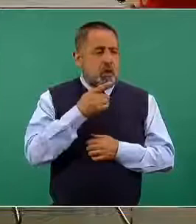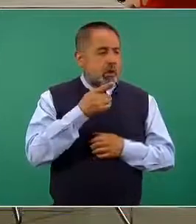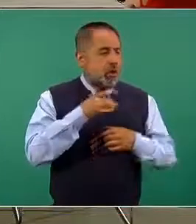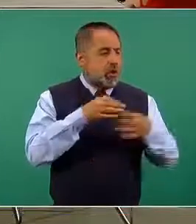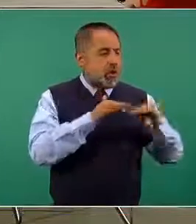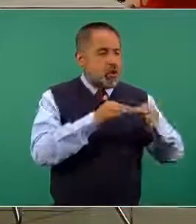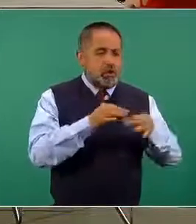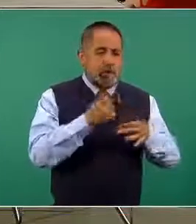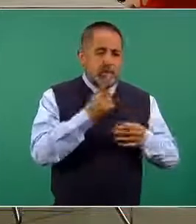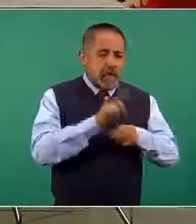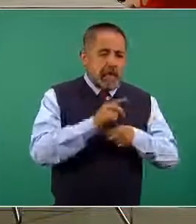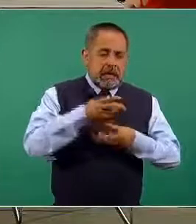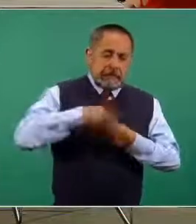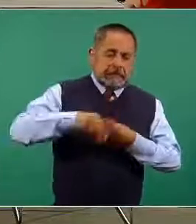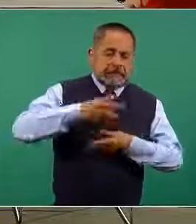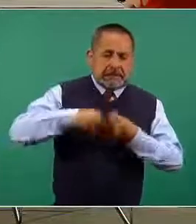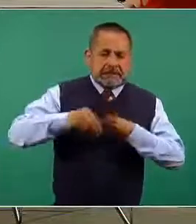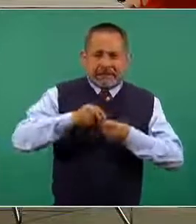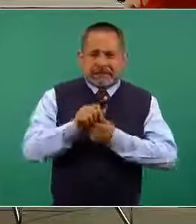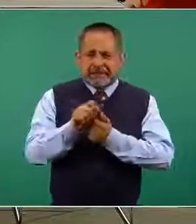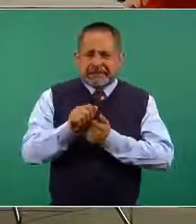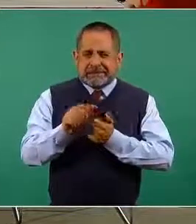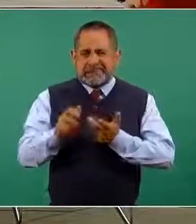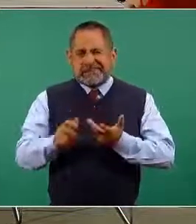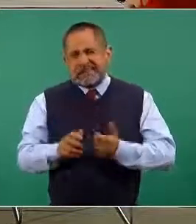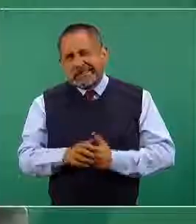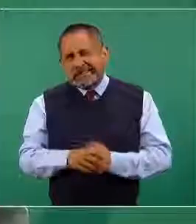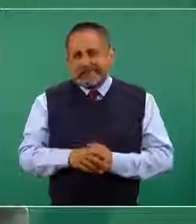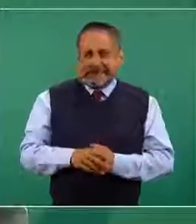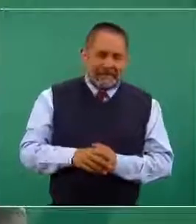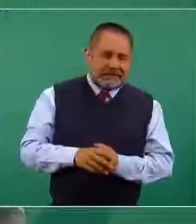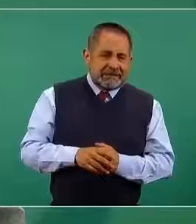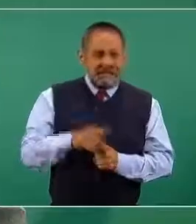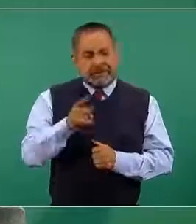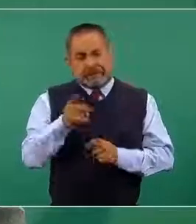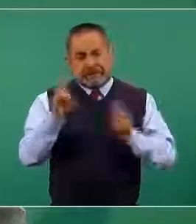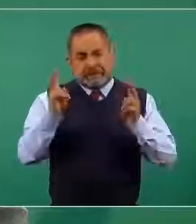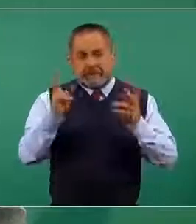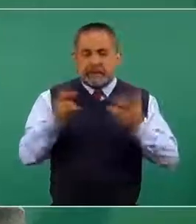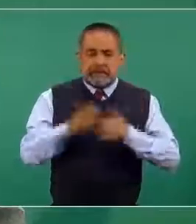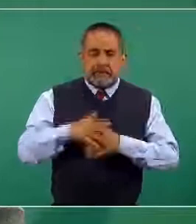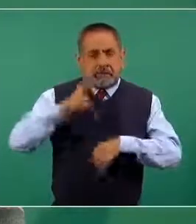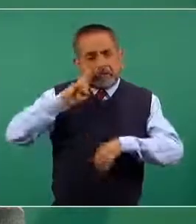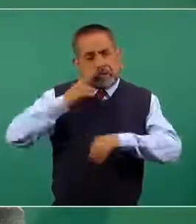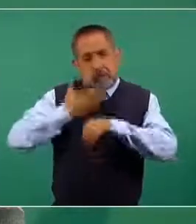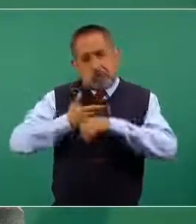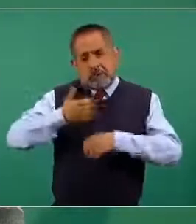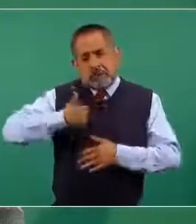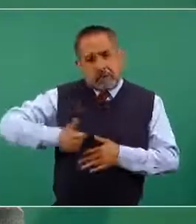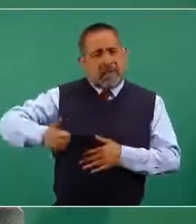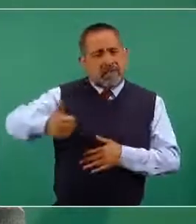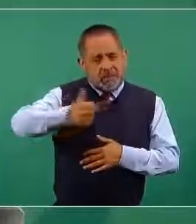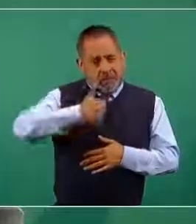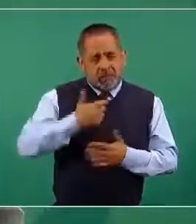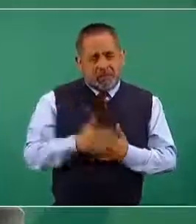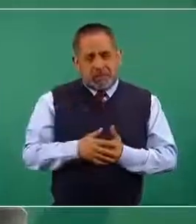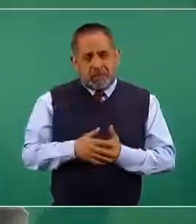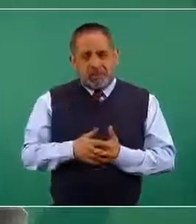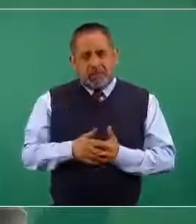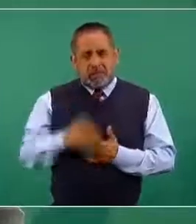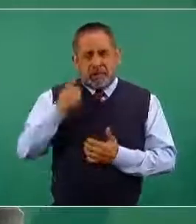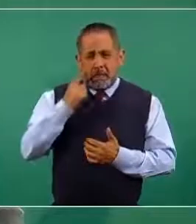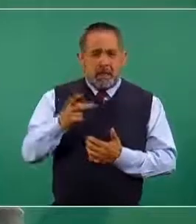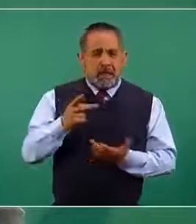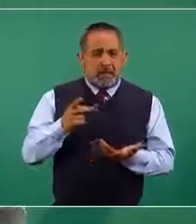que sean reutilizables, es un asunto, también es un tema de responsabilidad de cada uno de nosotros para no estar